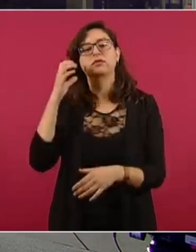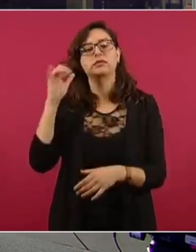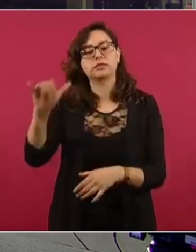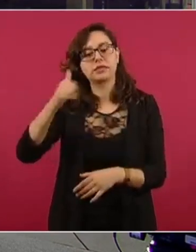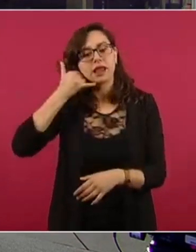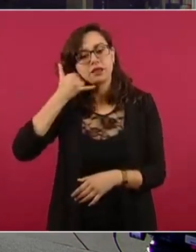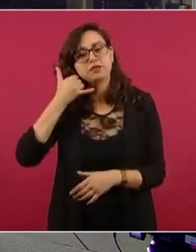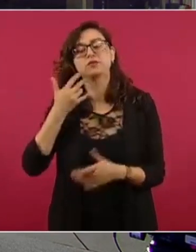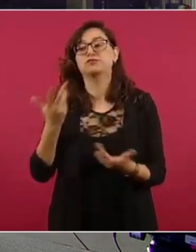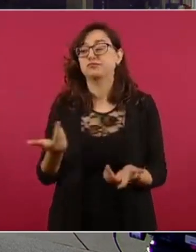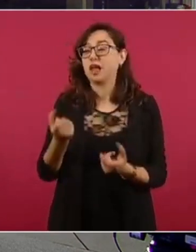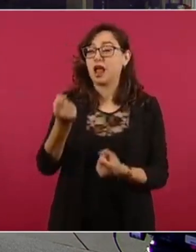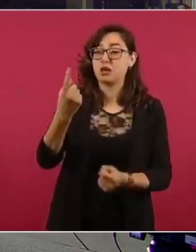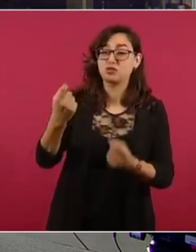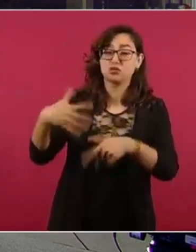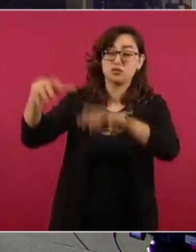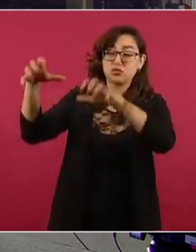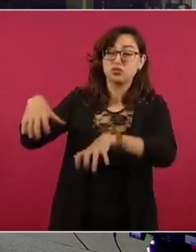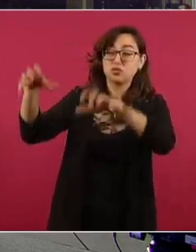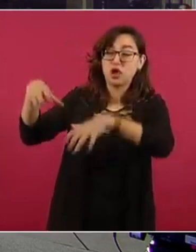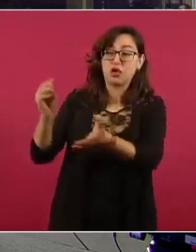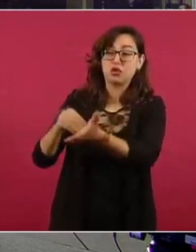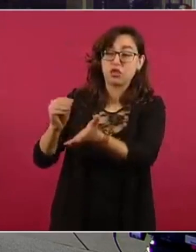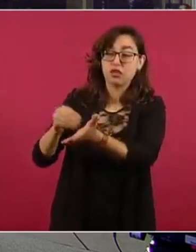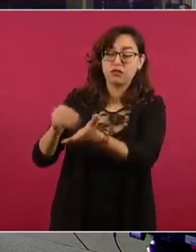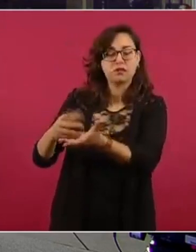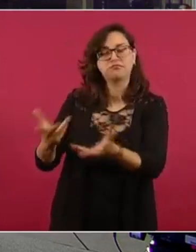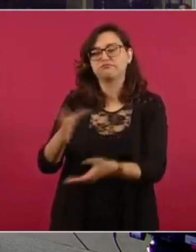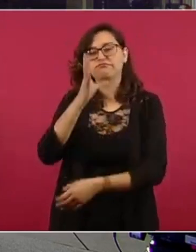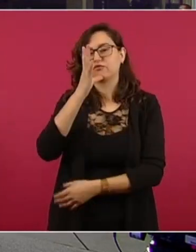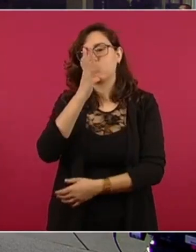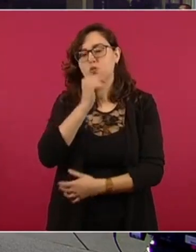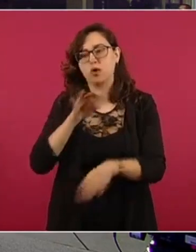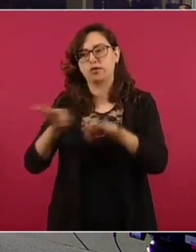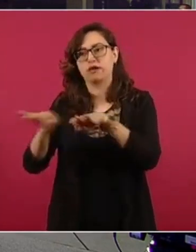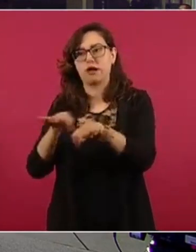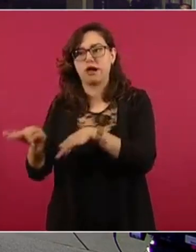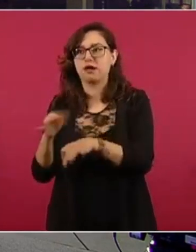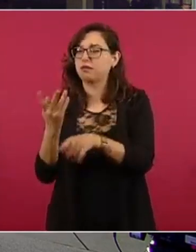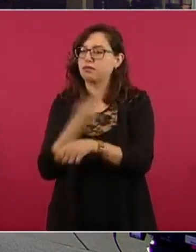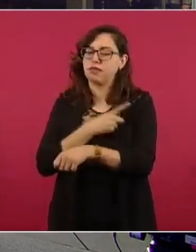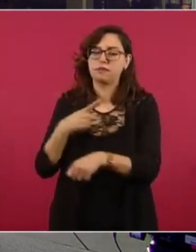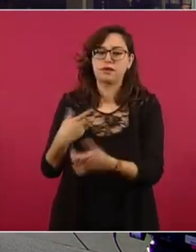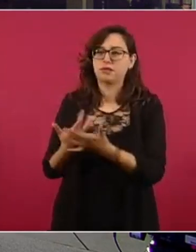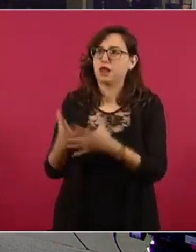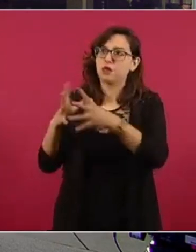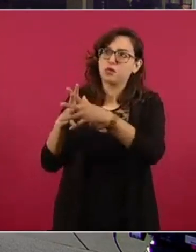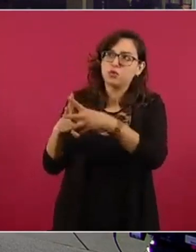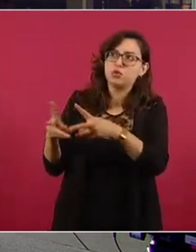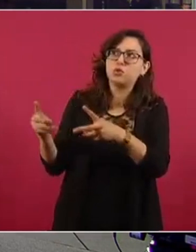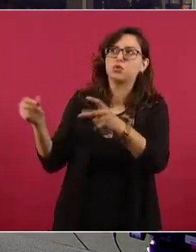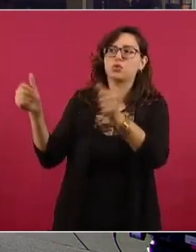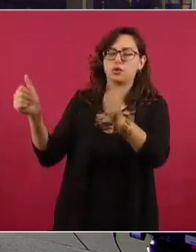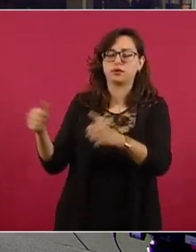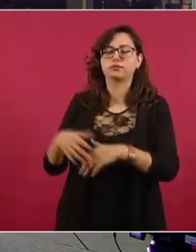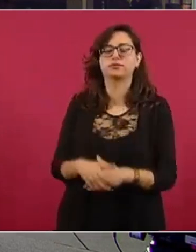siga habiendo importante lluvia por el tema de restablecer los postes y la tierra. En el